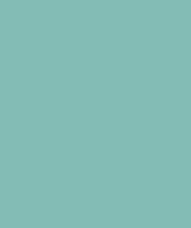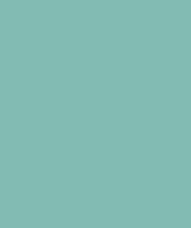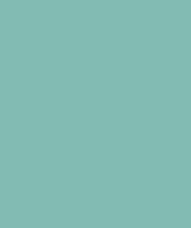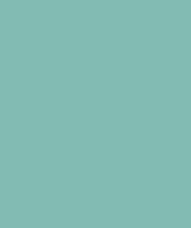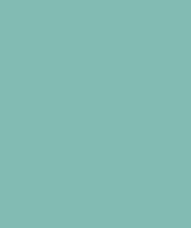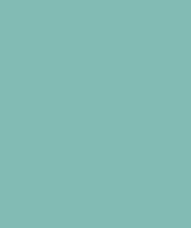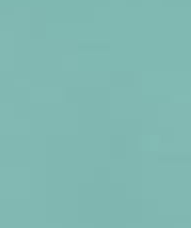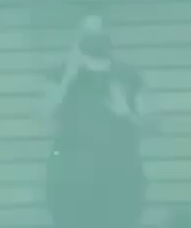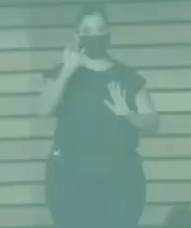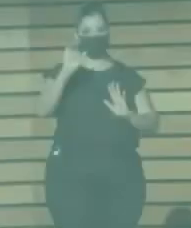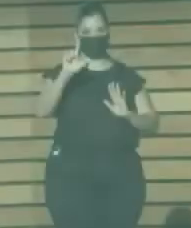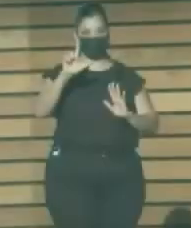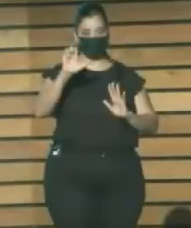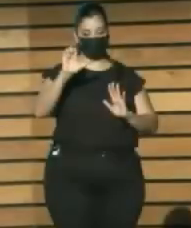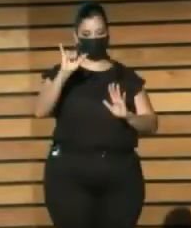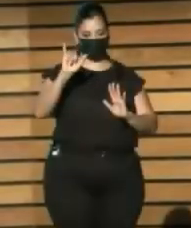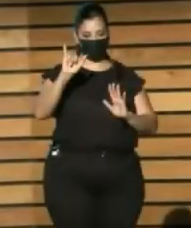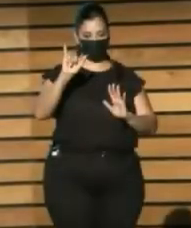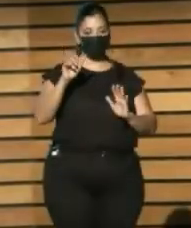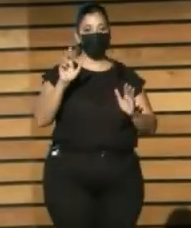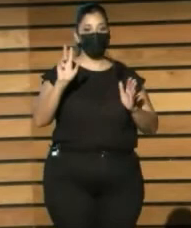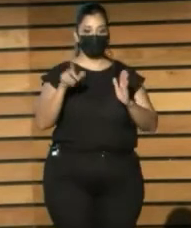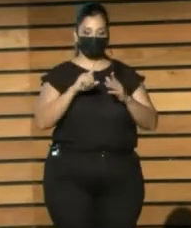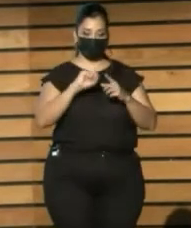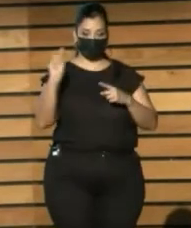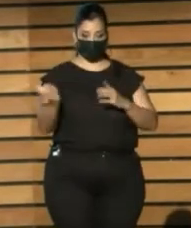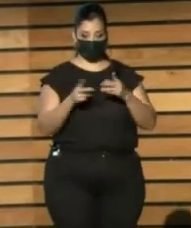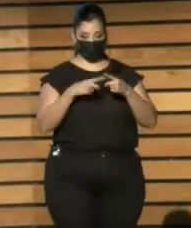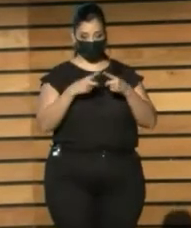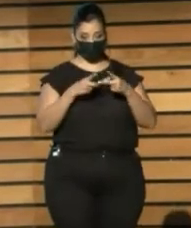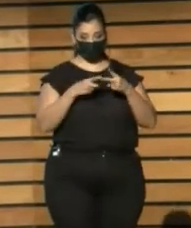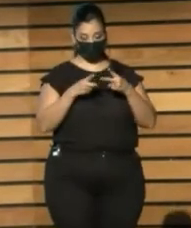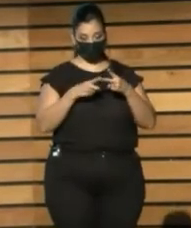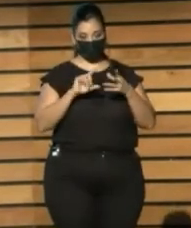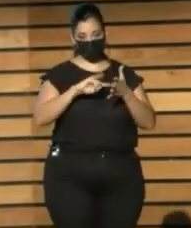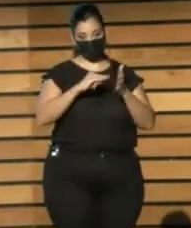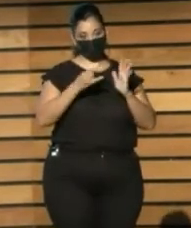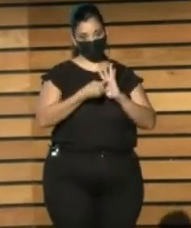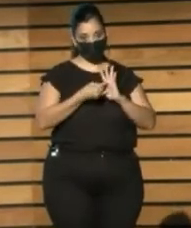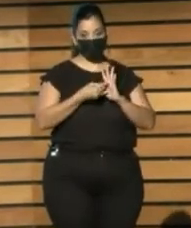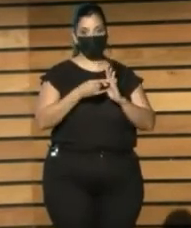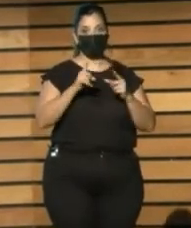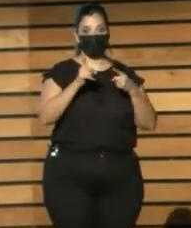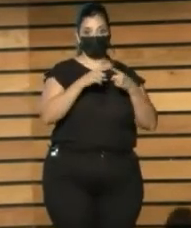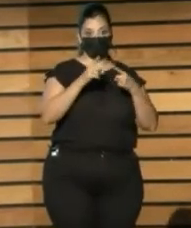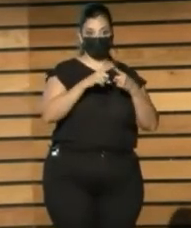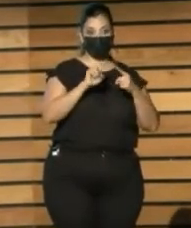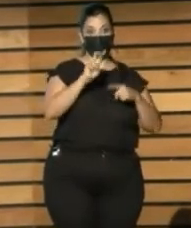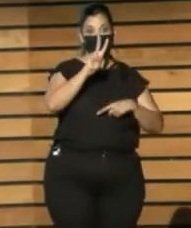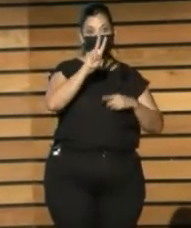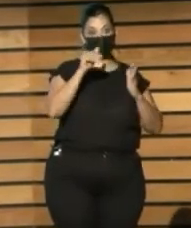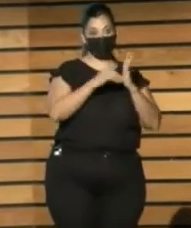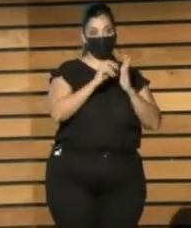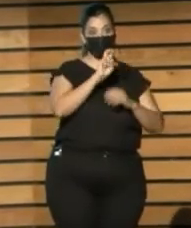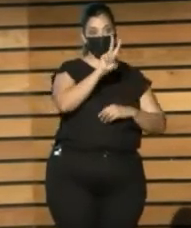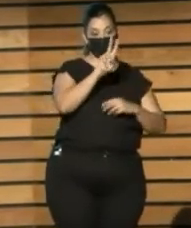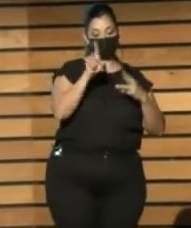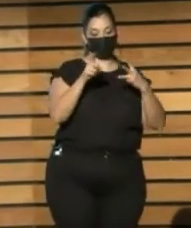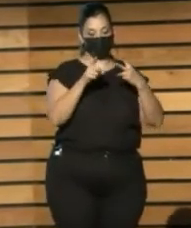El ALMPUB Uno desde el 2007 Al 2012 Y el segundo Del 2016 Al 2020